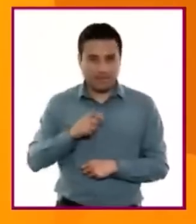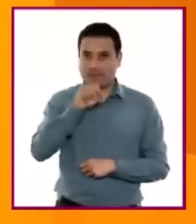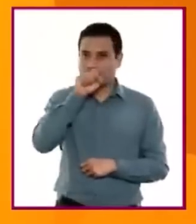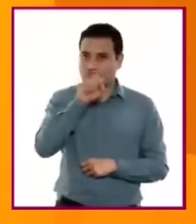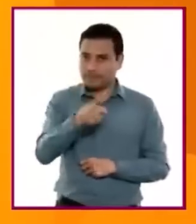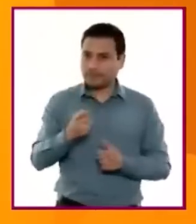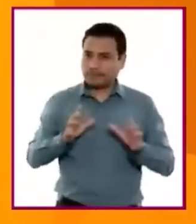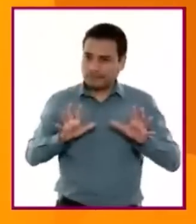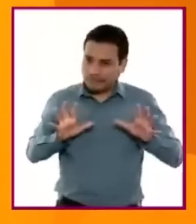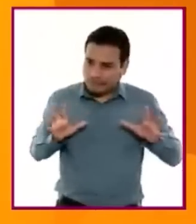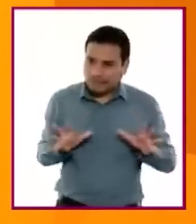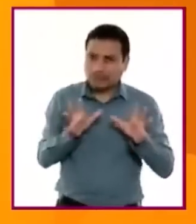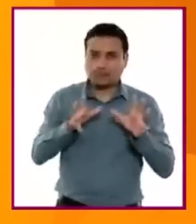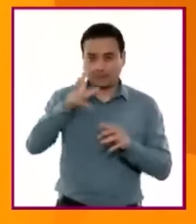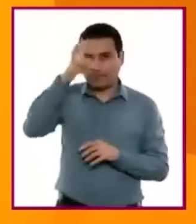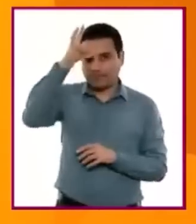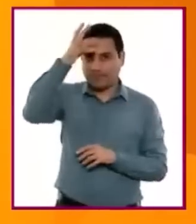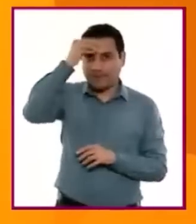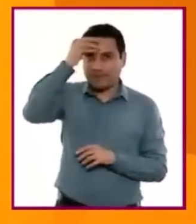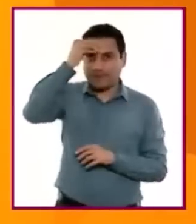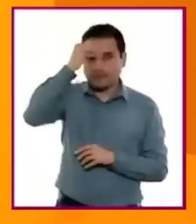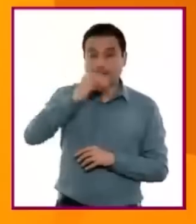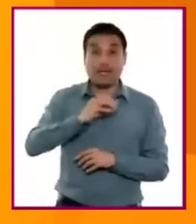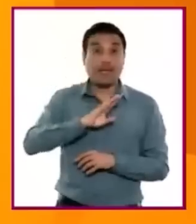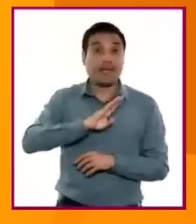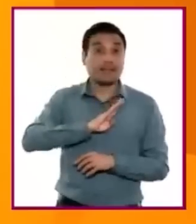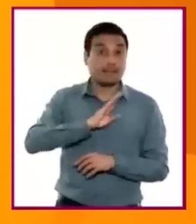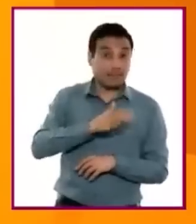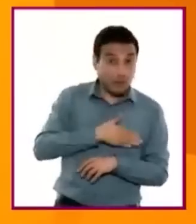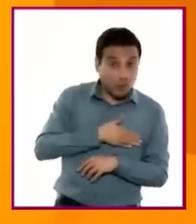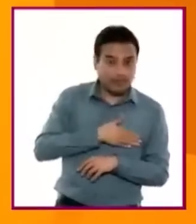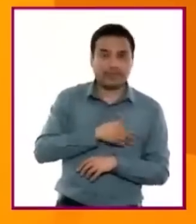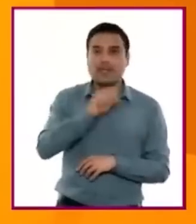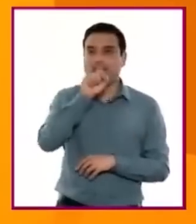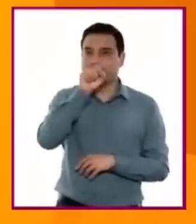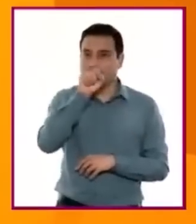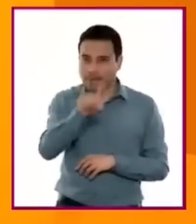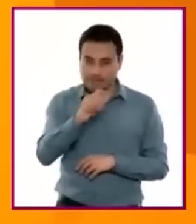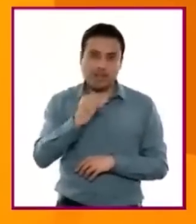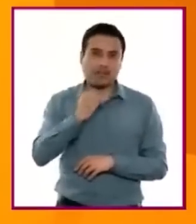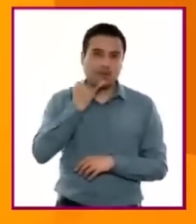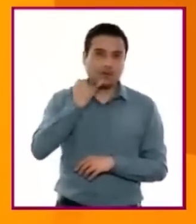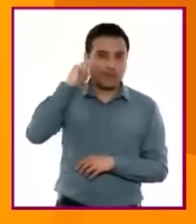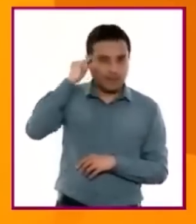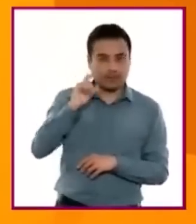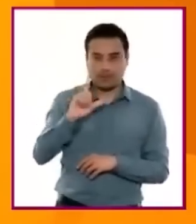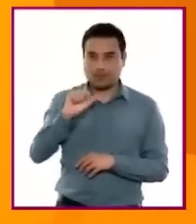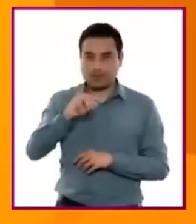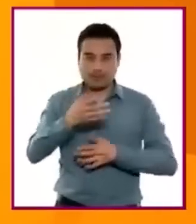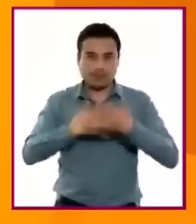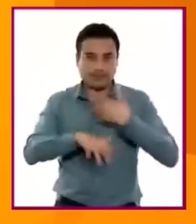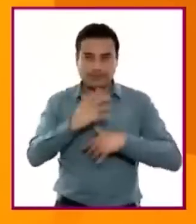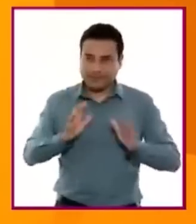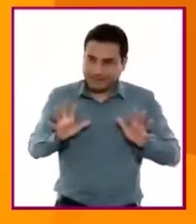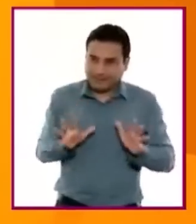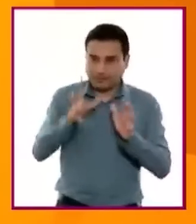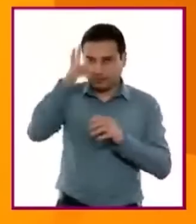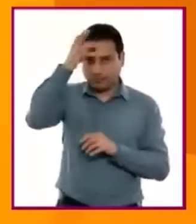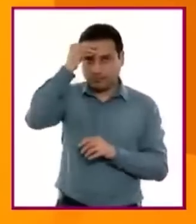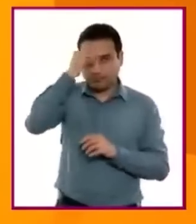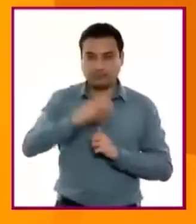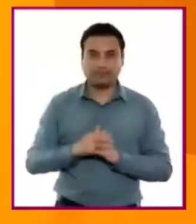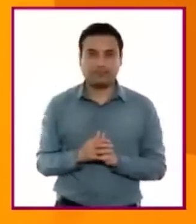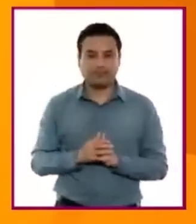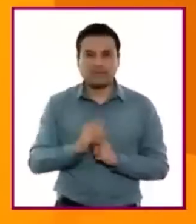oportunidades de uso como actitudes positivas hacia su empleo dentro y fuera de la escuela. En otras palabras, es